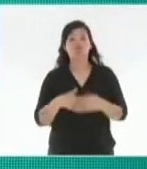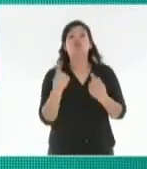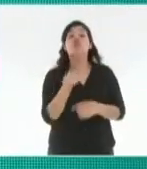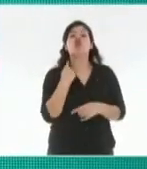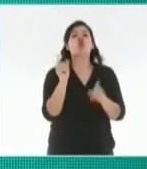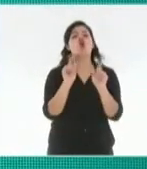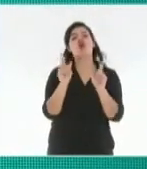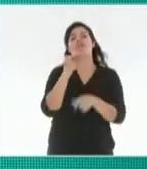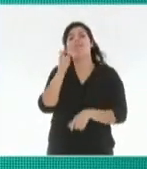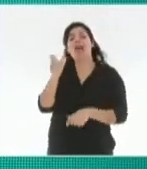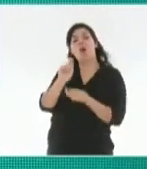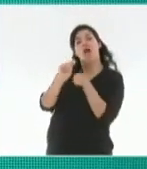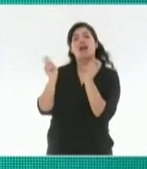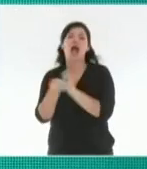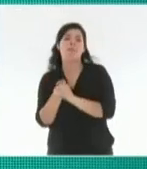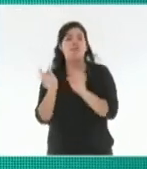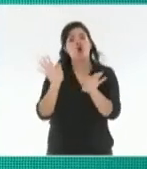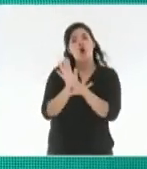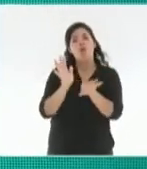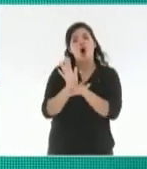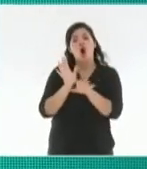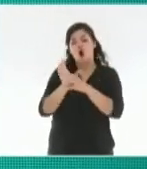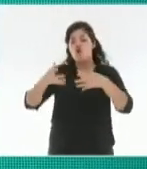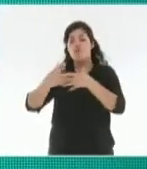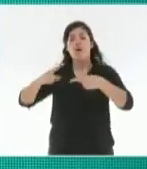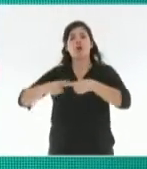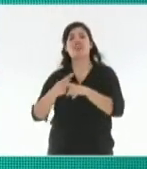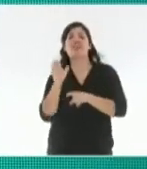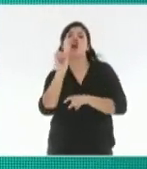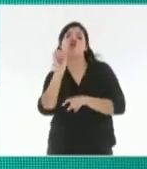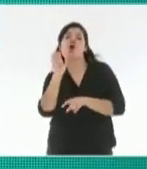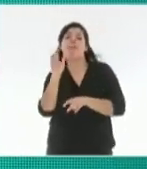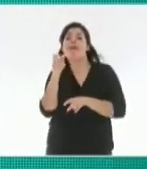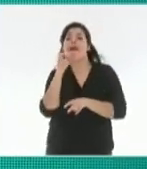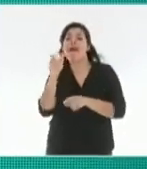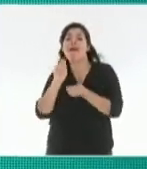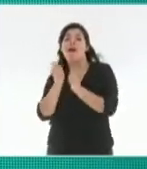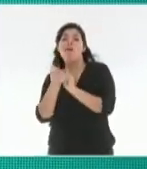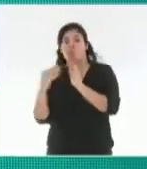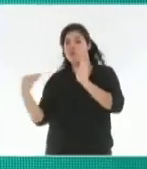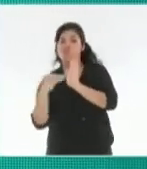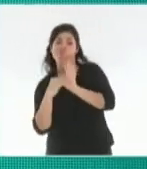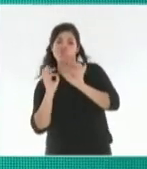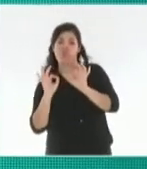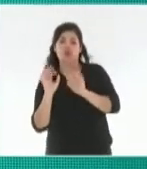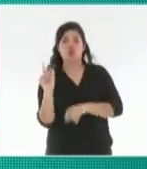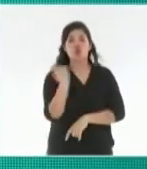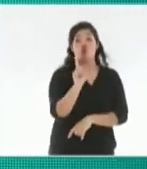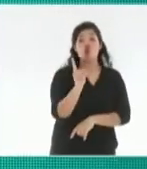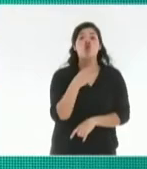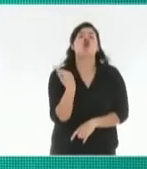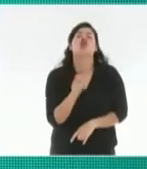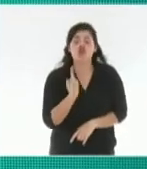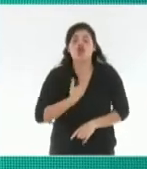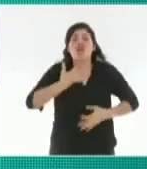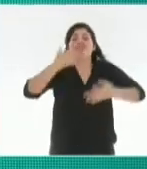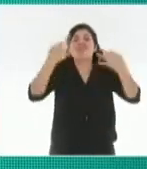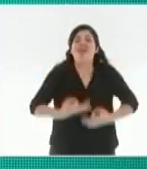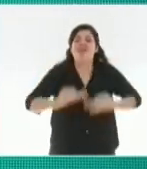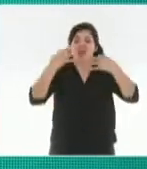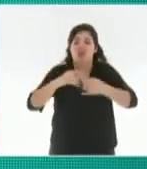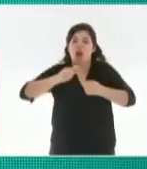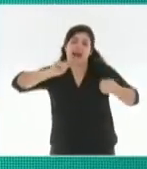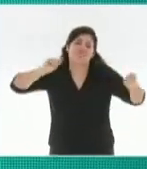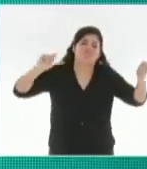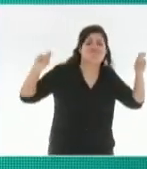para ponérselo de nombre a una alianza política y después no cambiar nada. Nosotros somos el verdadero y profundo cambio sobre cómo